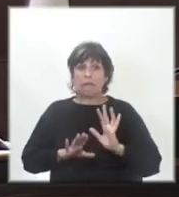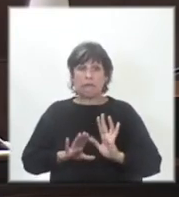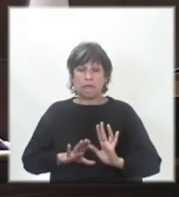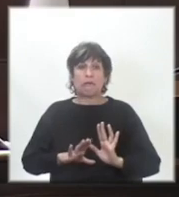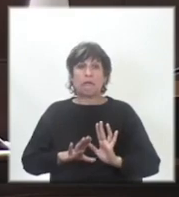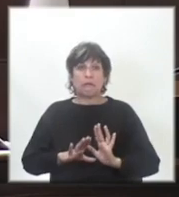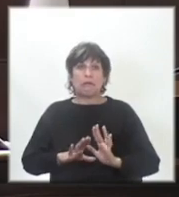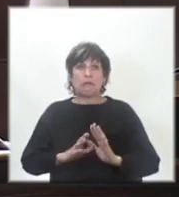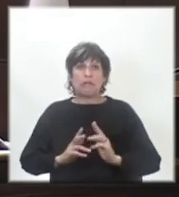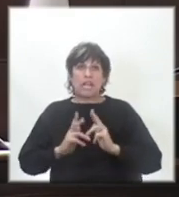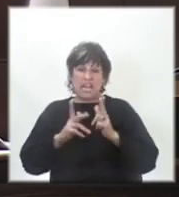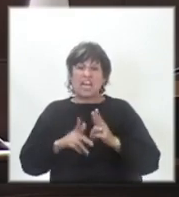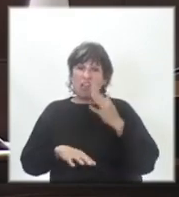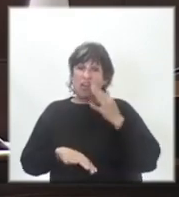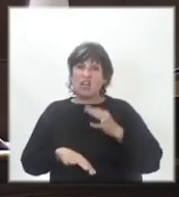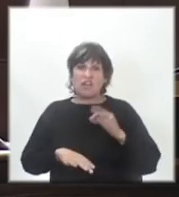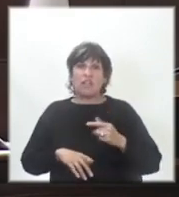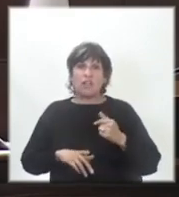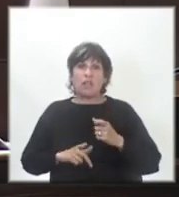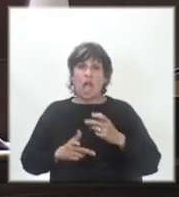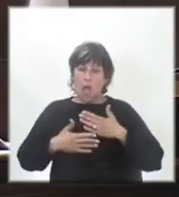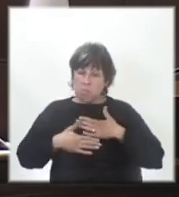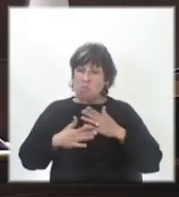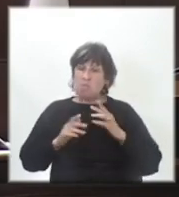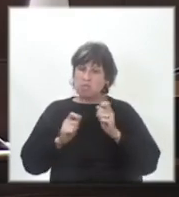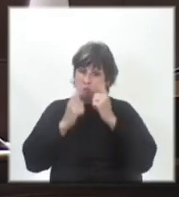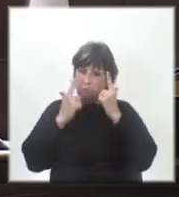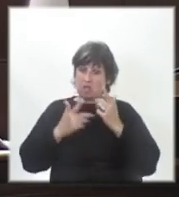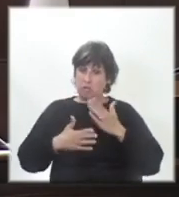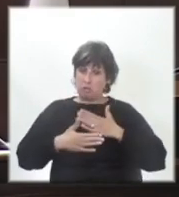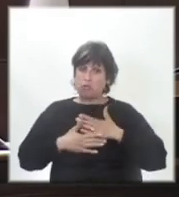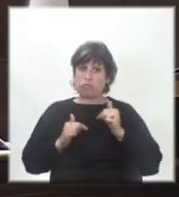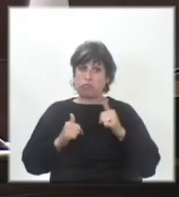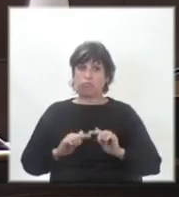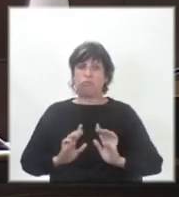y yo les digo con total sinceridad, hasta me sorprendí yo misma,